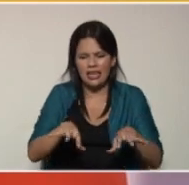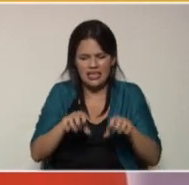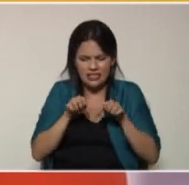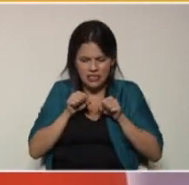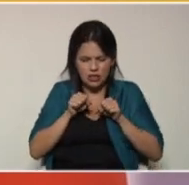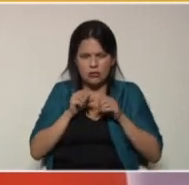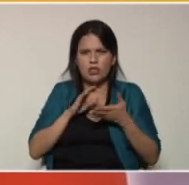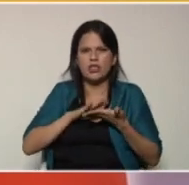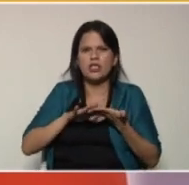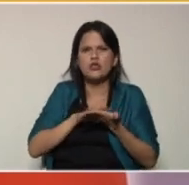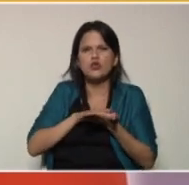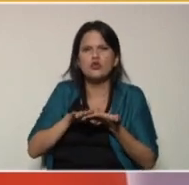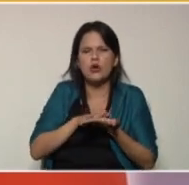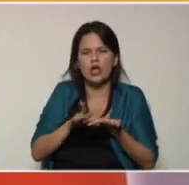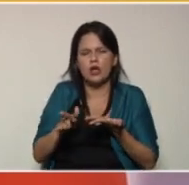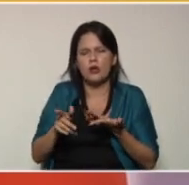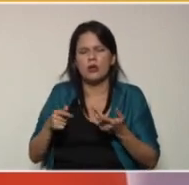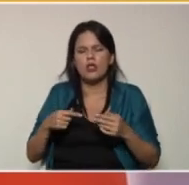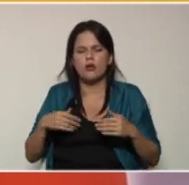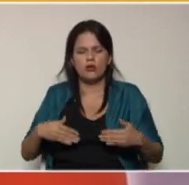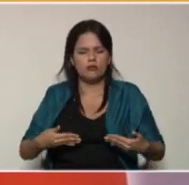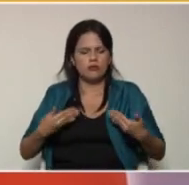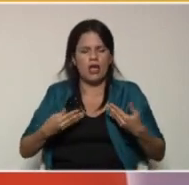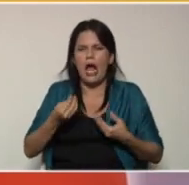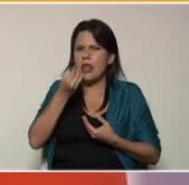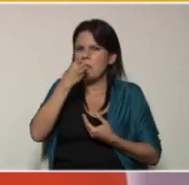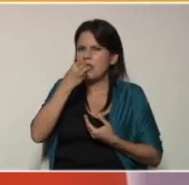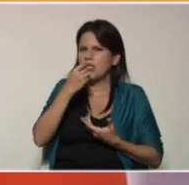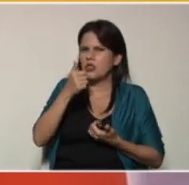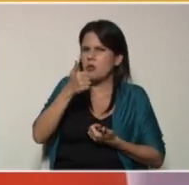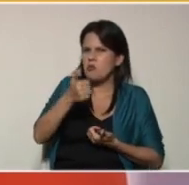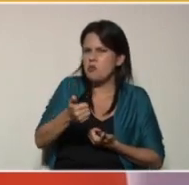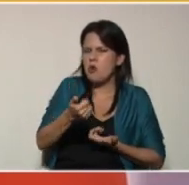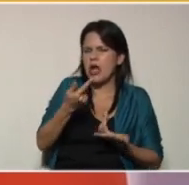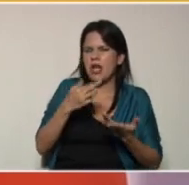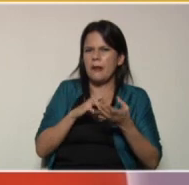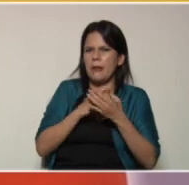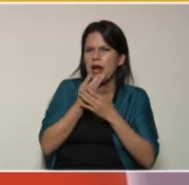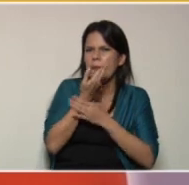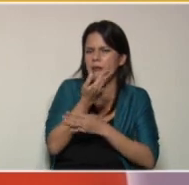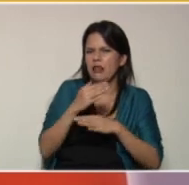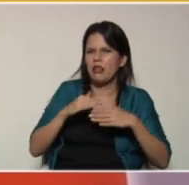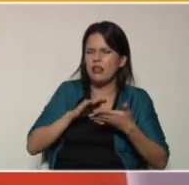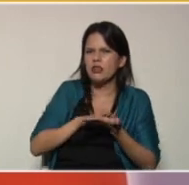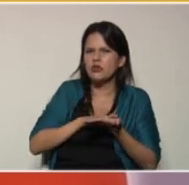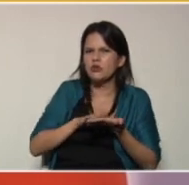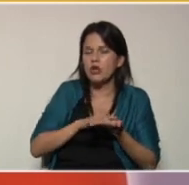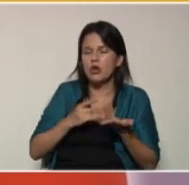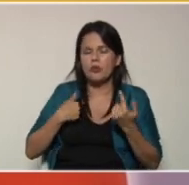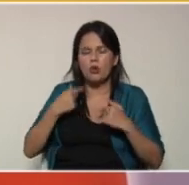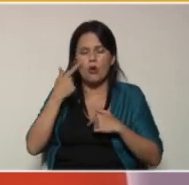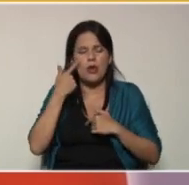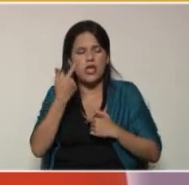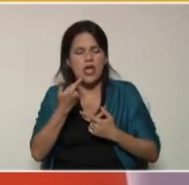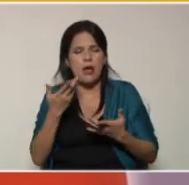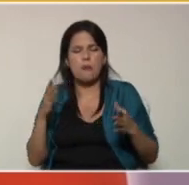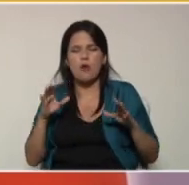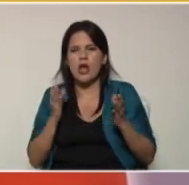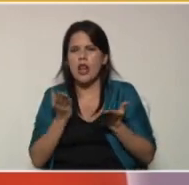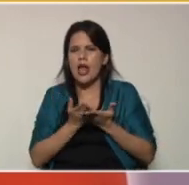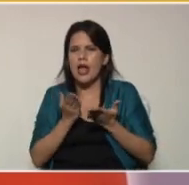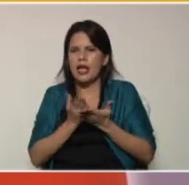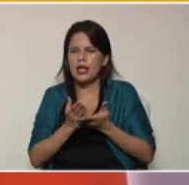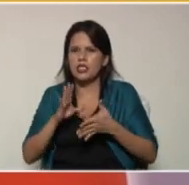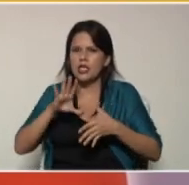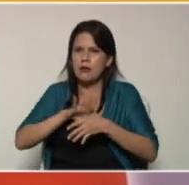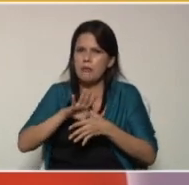su proceso de nutrición. Recordemos que las plantas son autóctrofas como lo veíamos en la clase del martes. Se dice autóctrofas